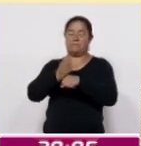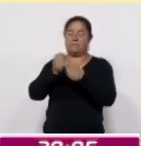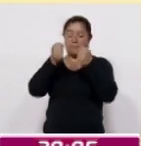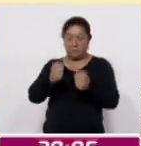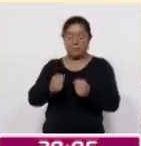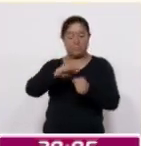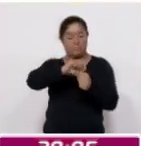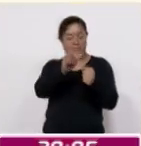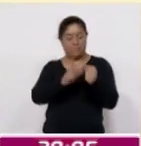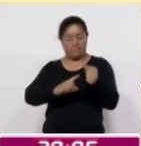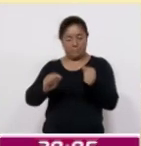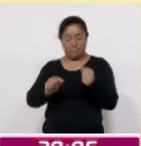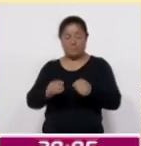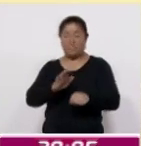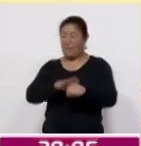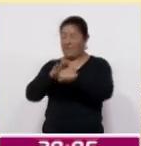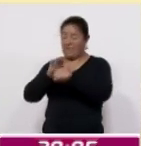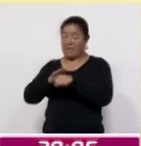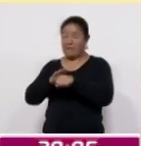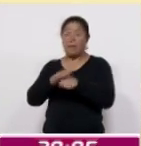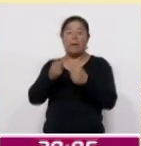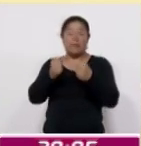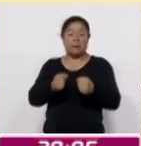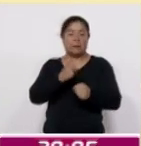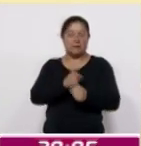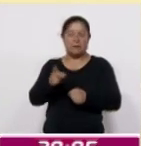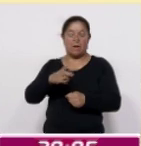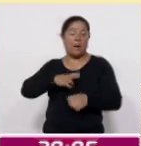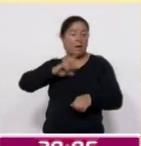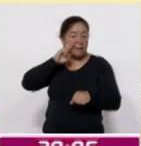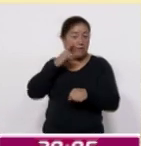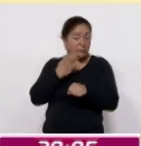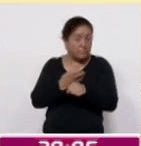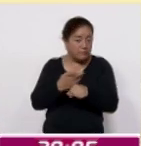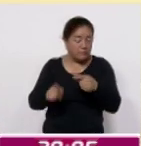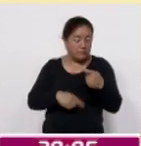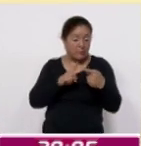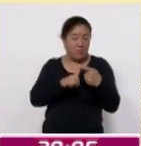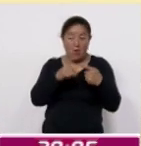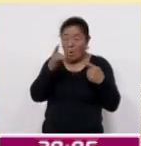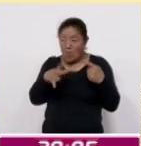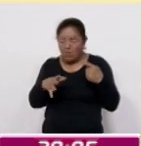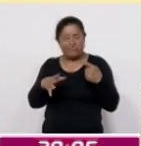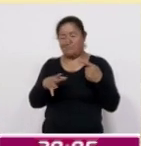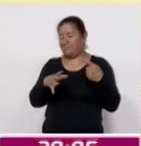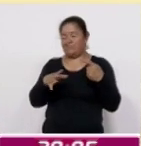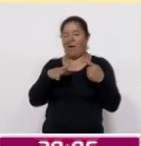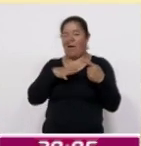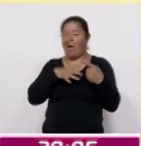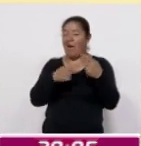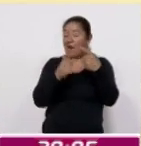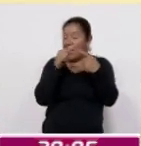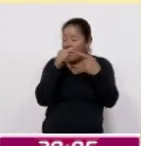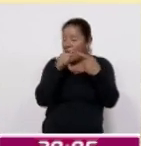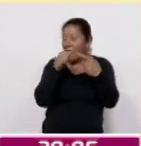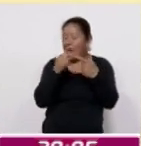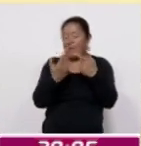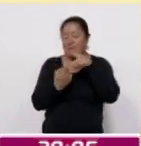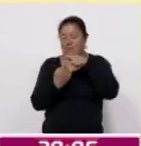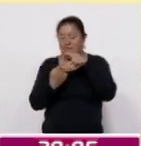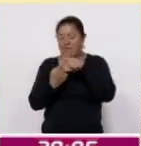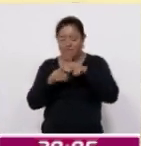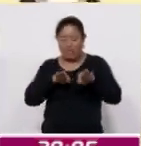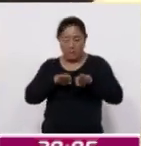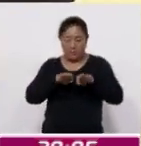seguro del país. La seguridad no es sólo una responsabilidad del Estado, sino una tarea conjunta que requiere la